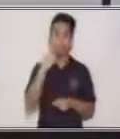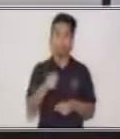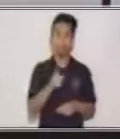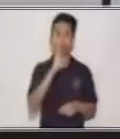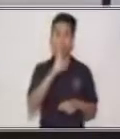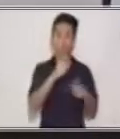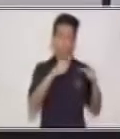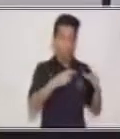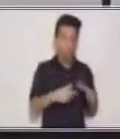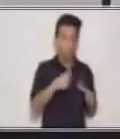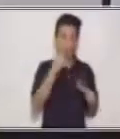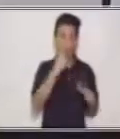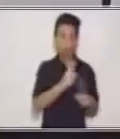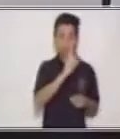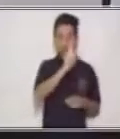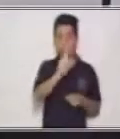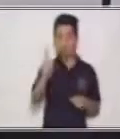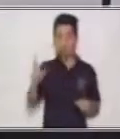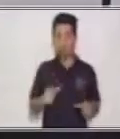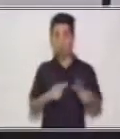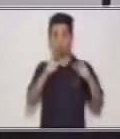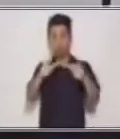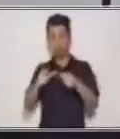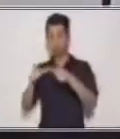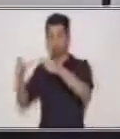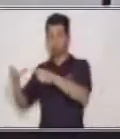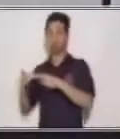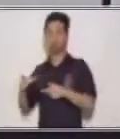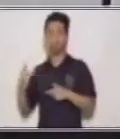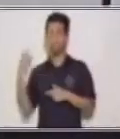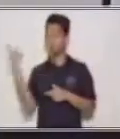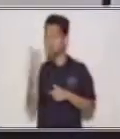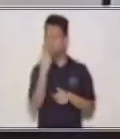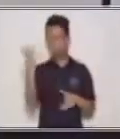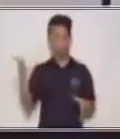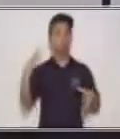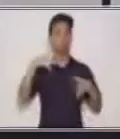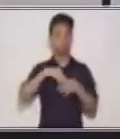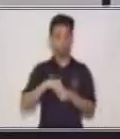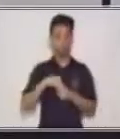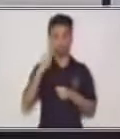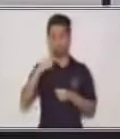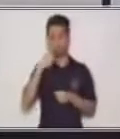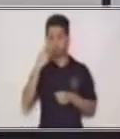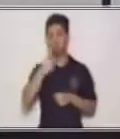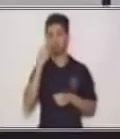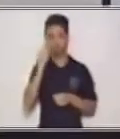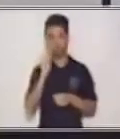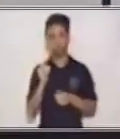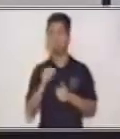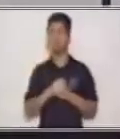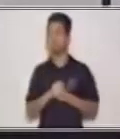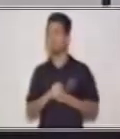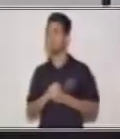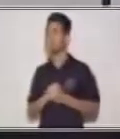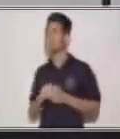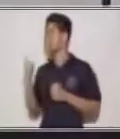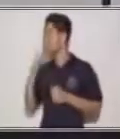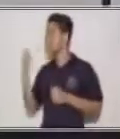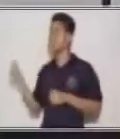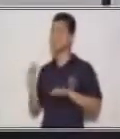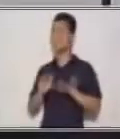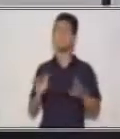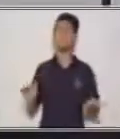comida por cada persona de la familia. Todos están incluidos y todos van a merendar. Muy bien. ¿Y qué están haciendo los niños?